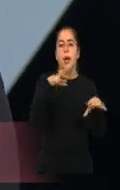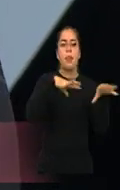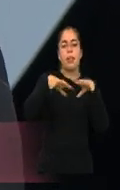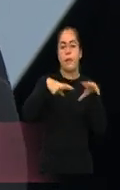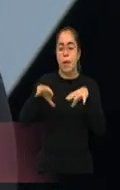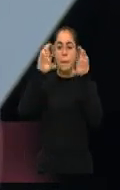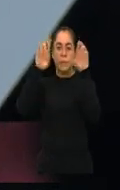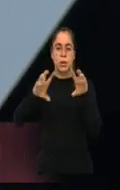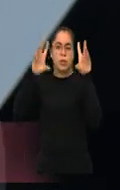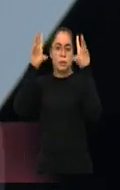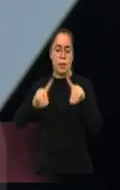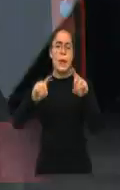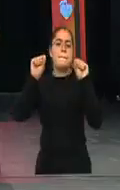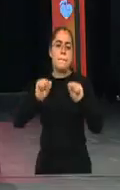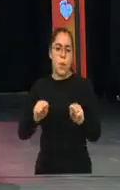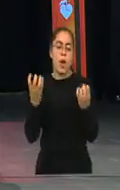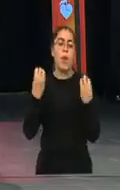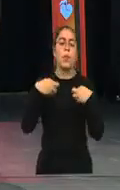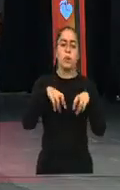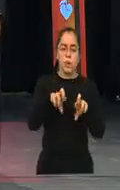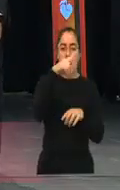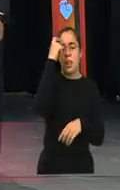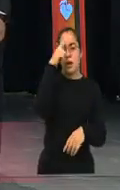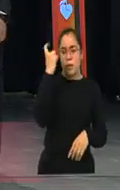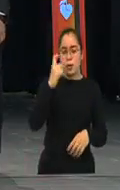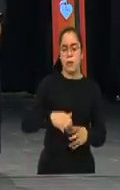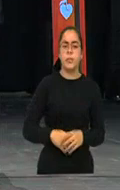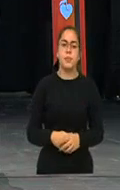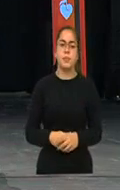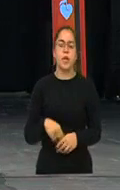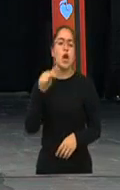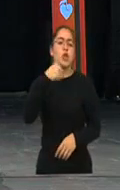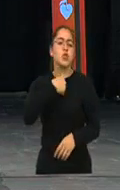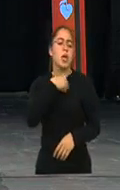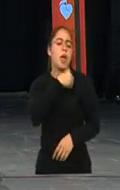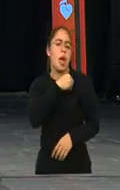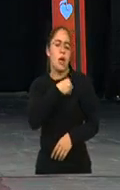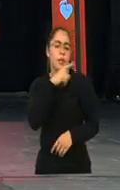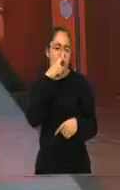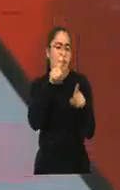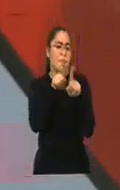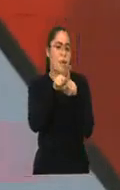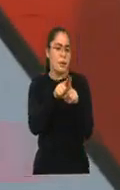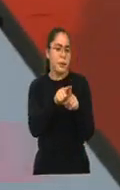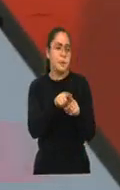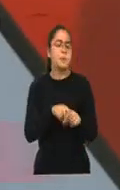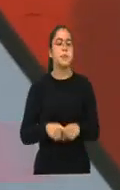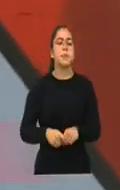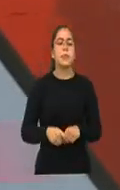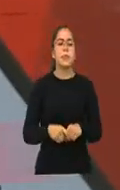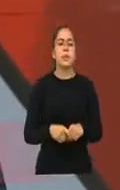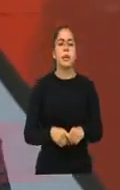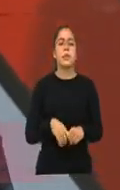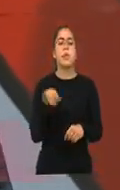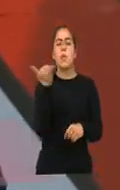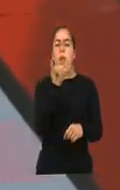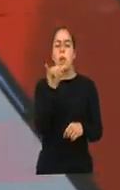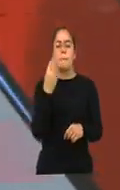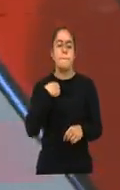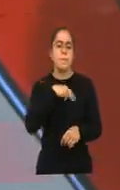para poder ocupar esos puestos. Y yo quisiera acotar algo muy importante en relación a lo que decía el señor ministro.